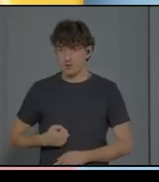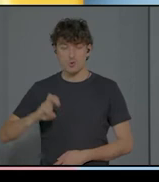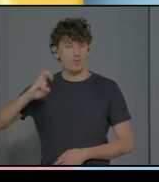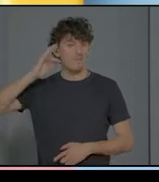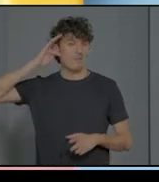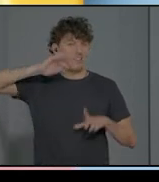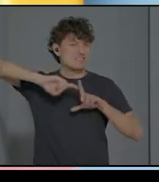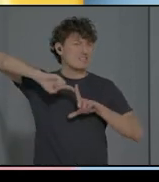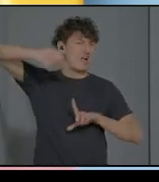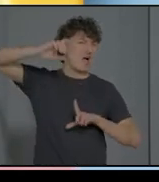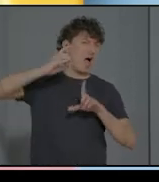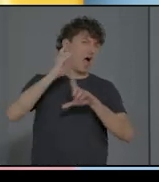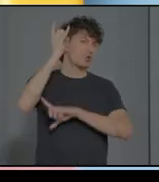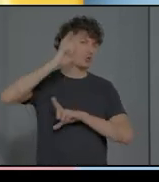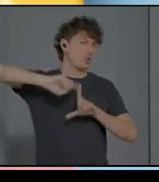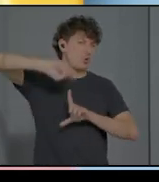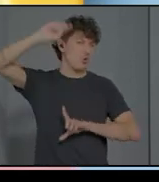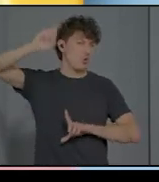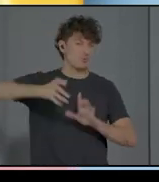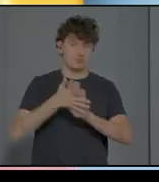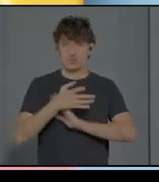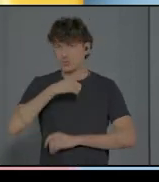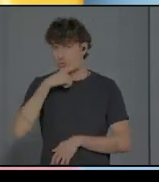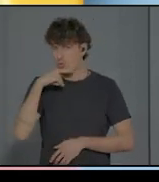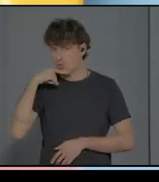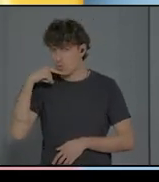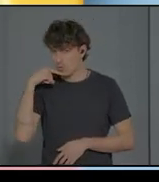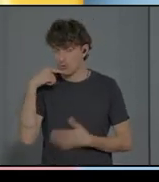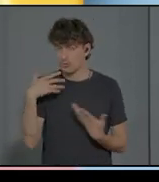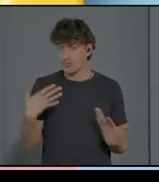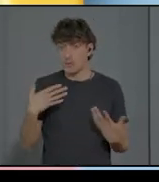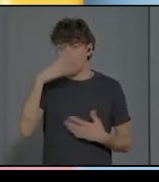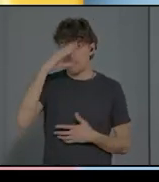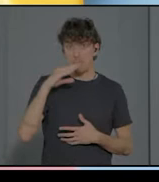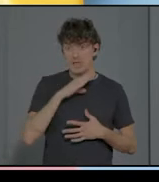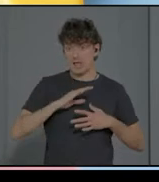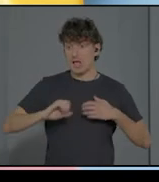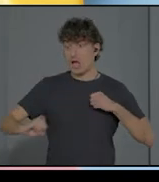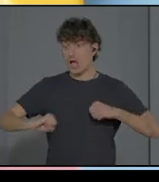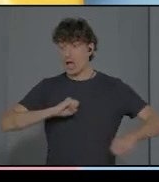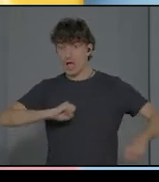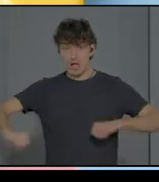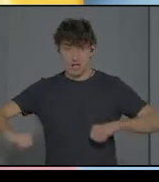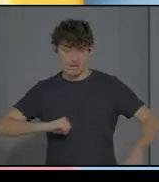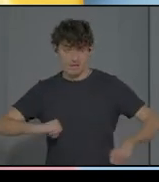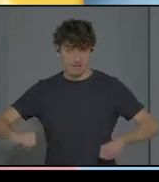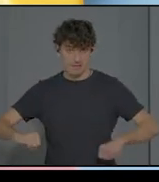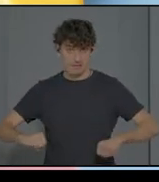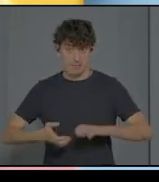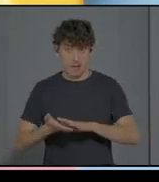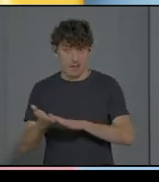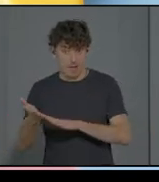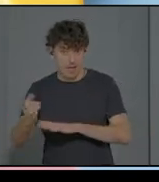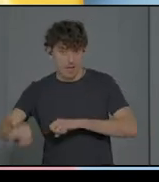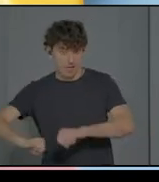dolor. En este caso, pues el progenitor va corriendo al niño. Y por lo tanto, aclaramos de alguna